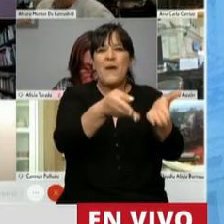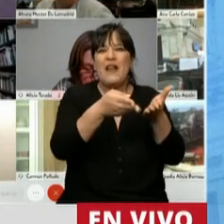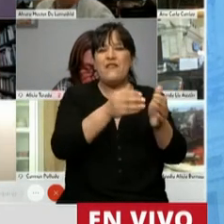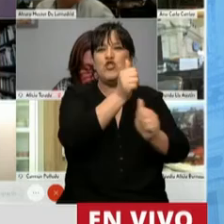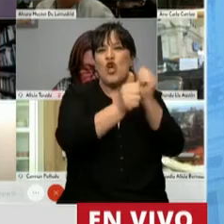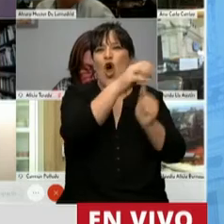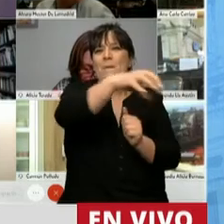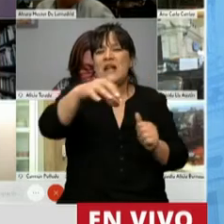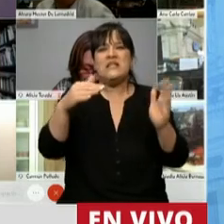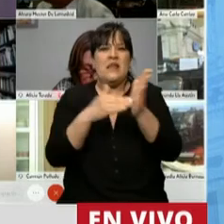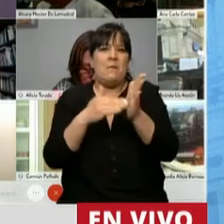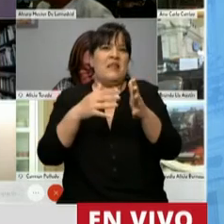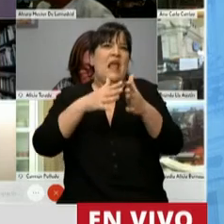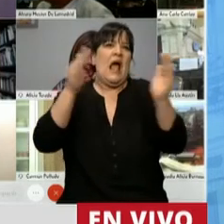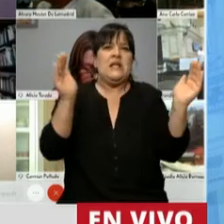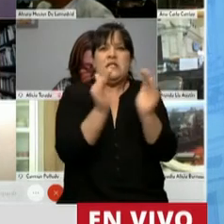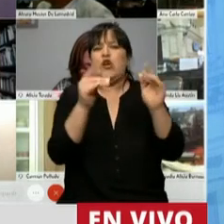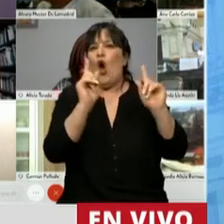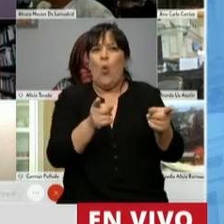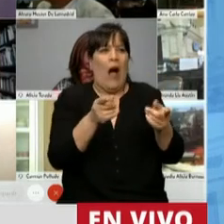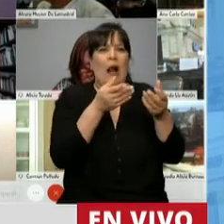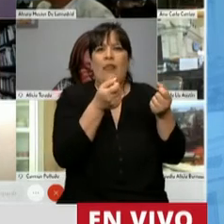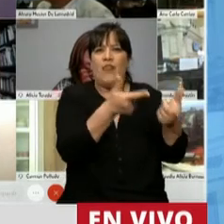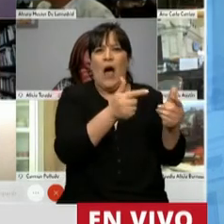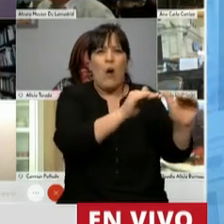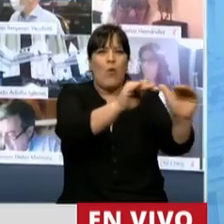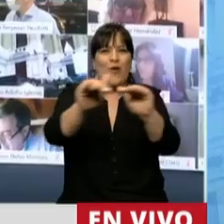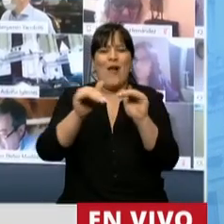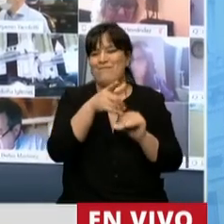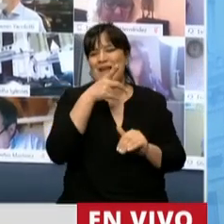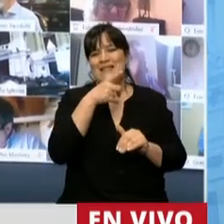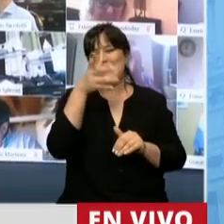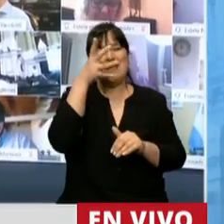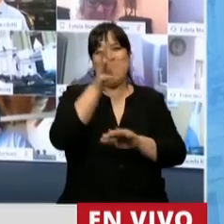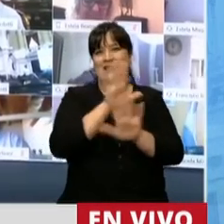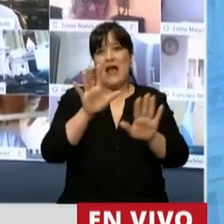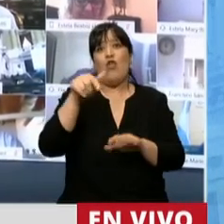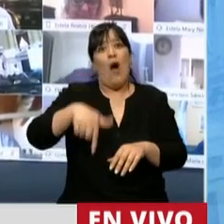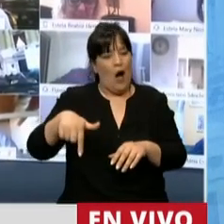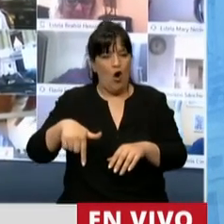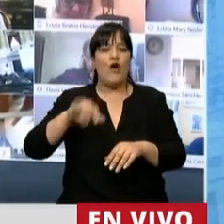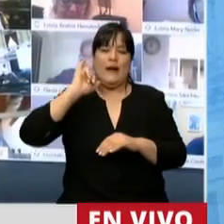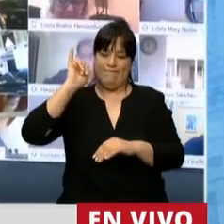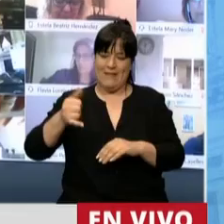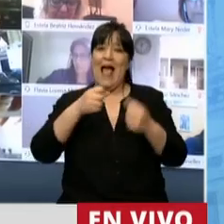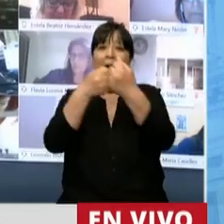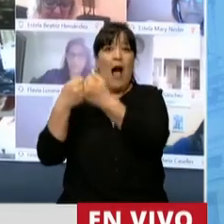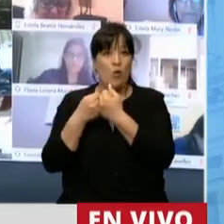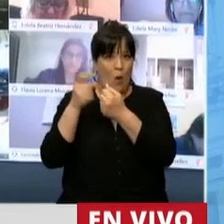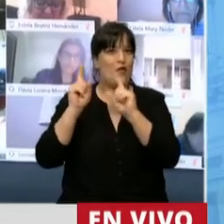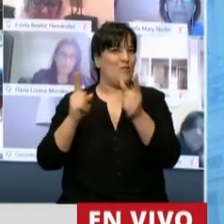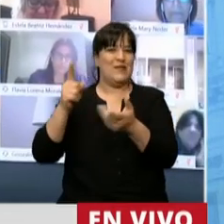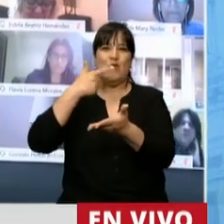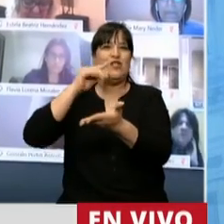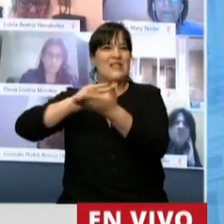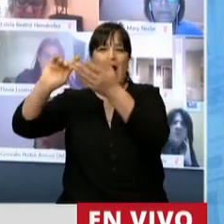empresas independientemente de su tamaño me parecían exasivas y por eso estoy muy de acuerdo con estas normas que